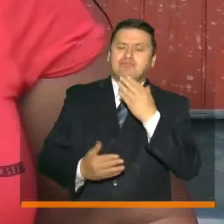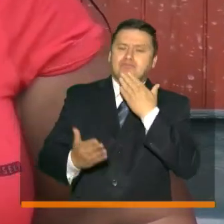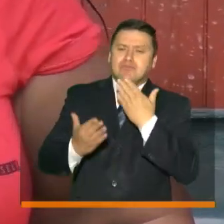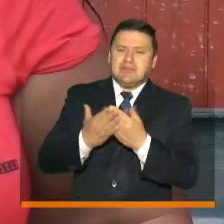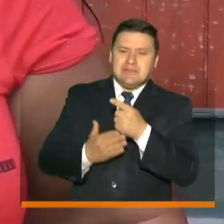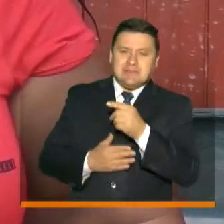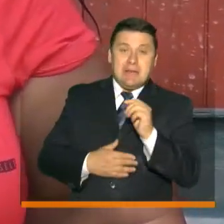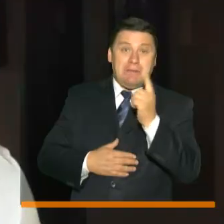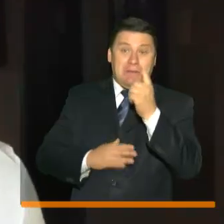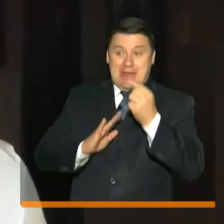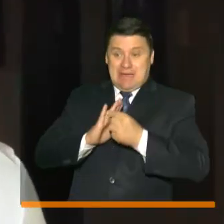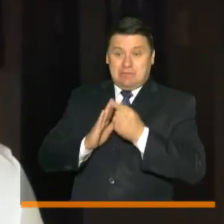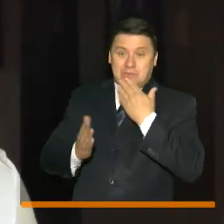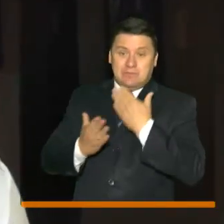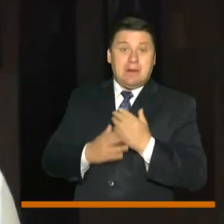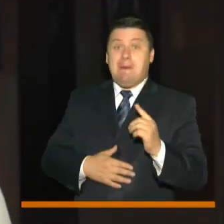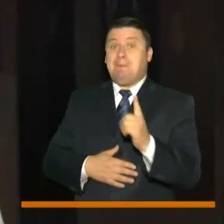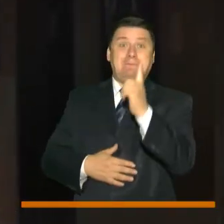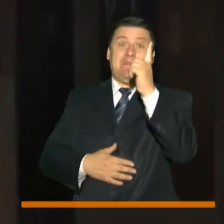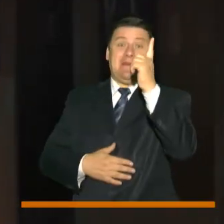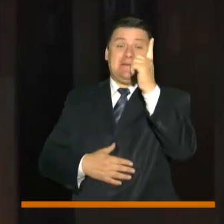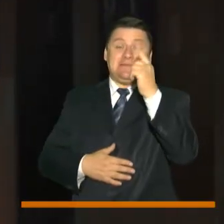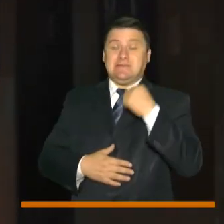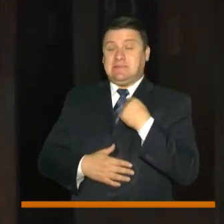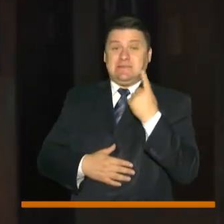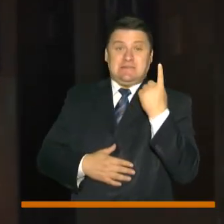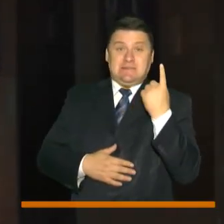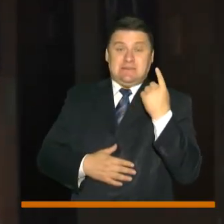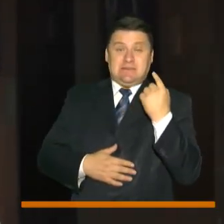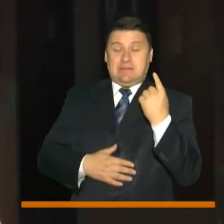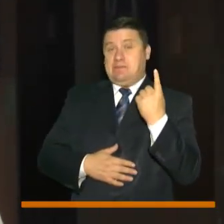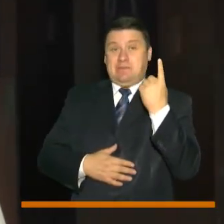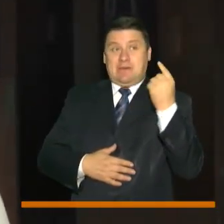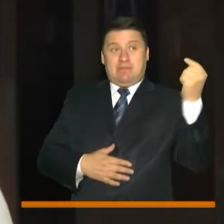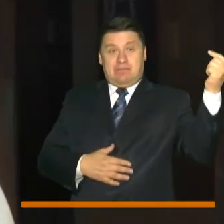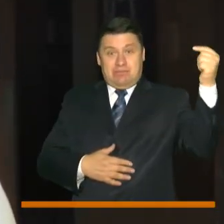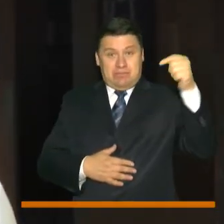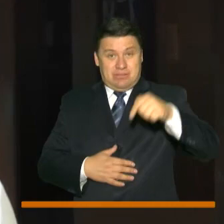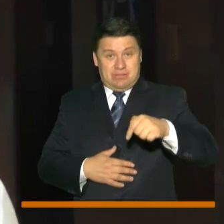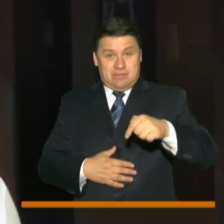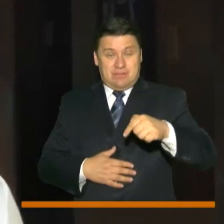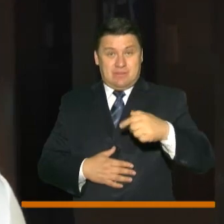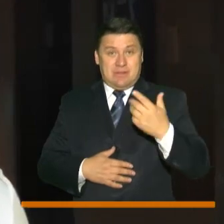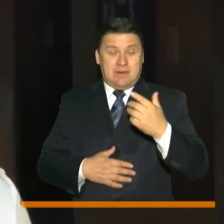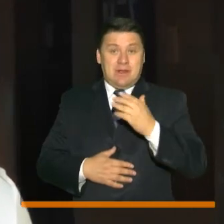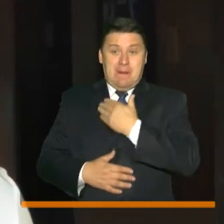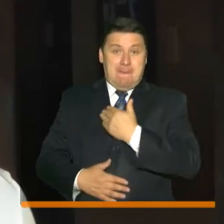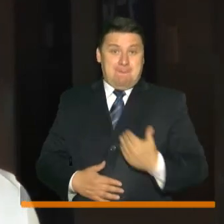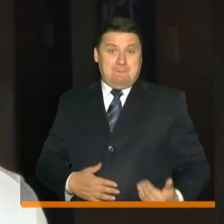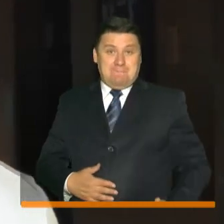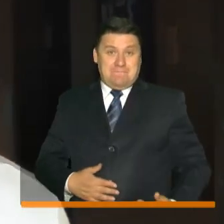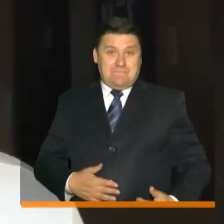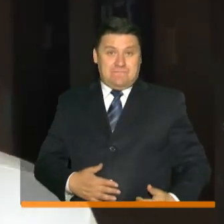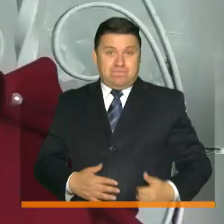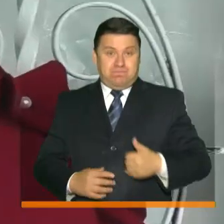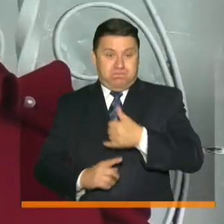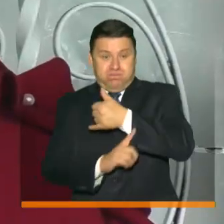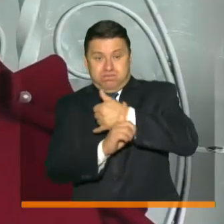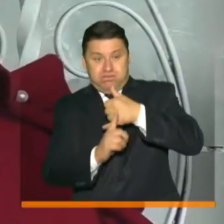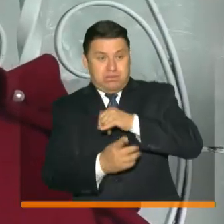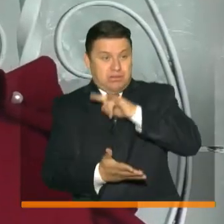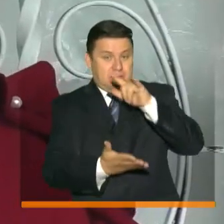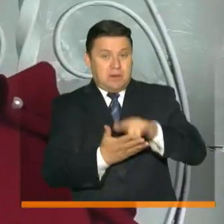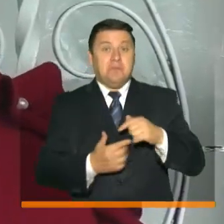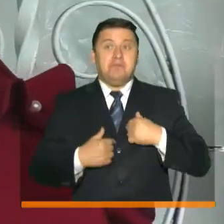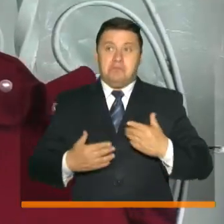a la primera dama. Es primera vez que viene una persona desde la presidencia acá a la Bocana. Nos